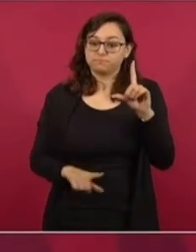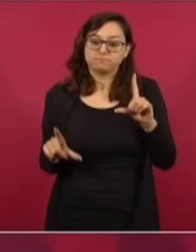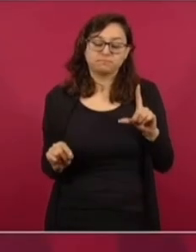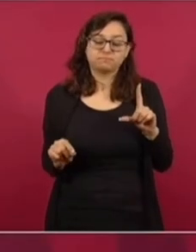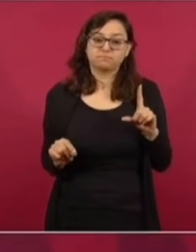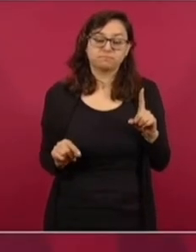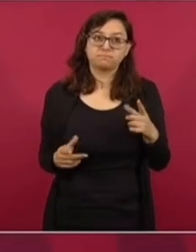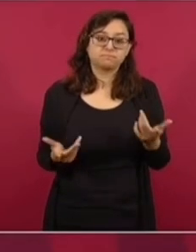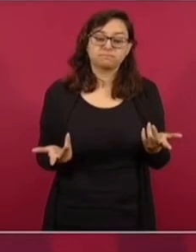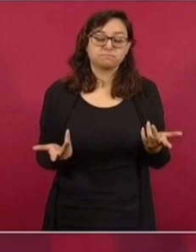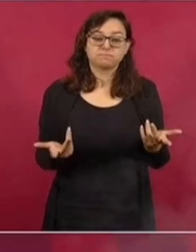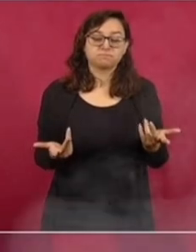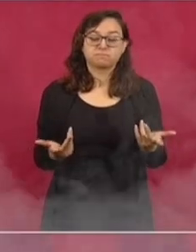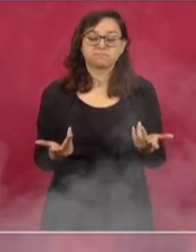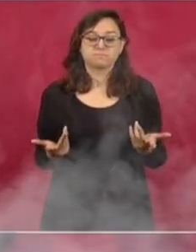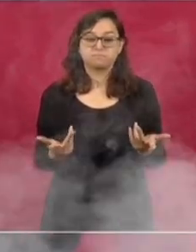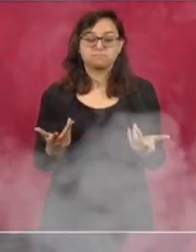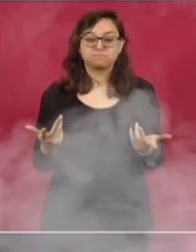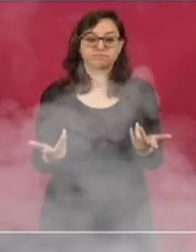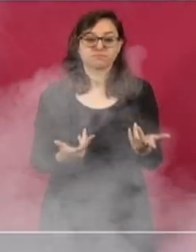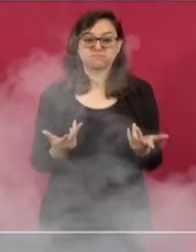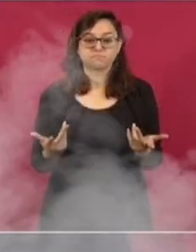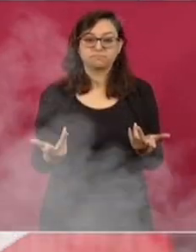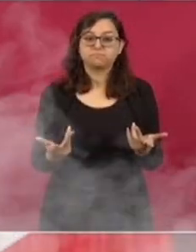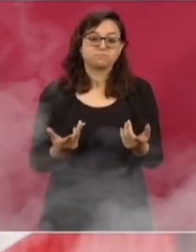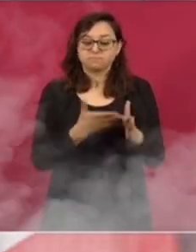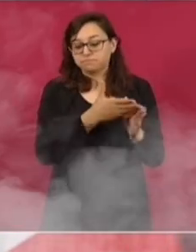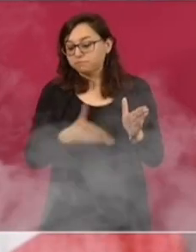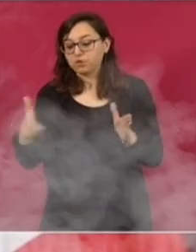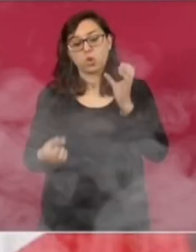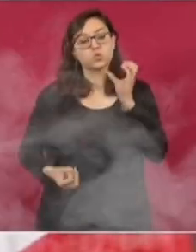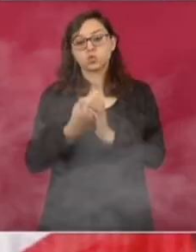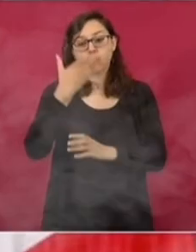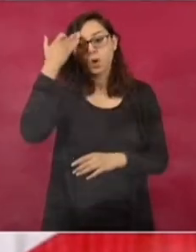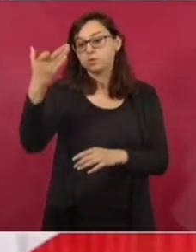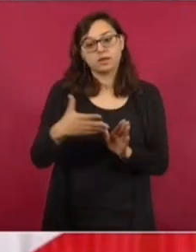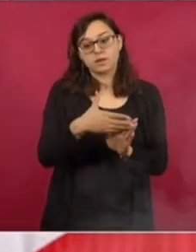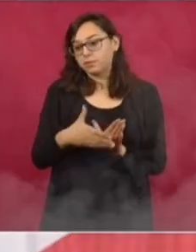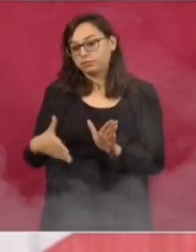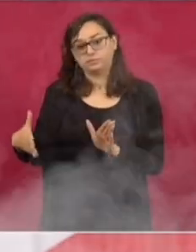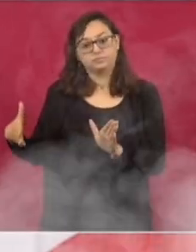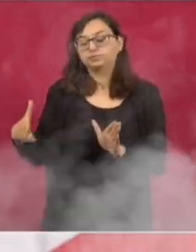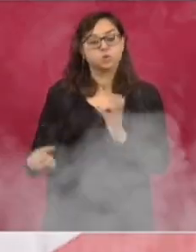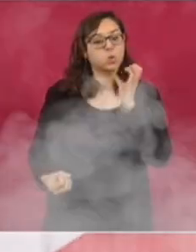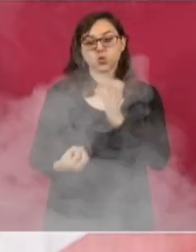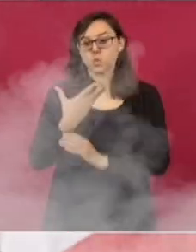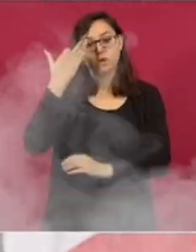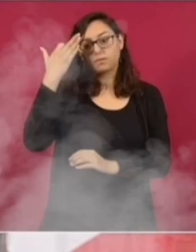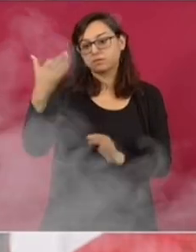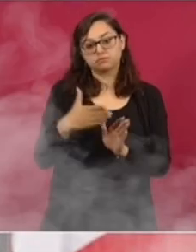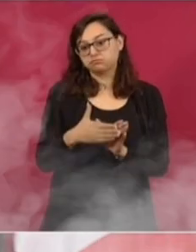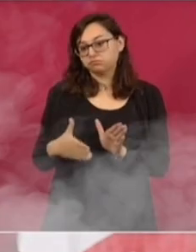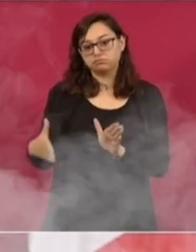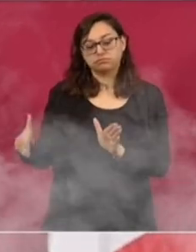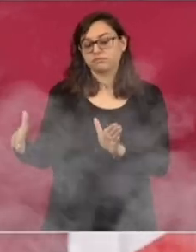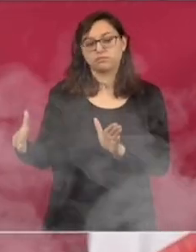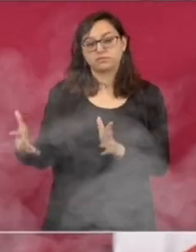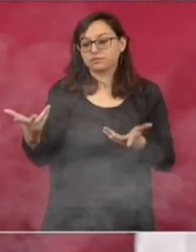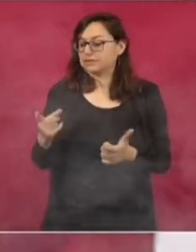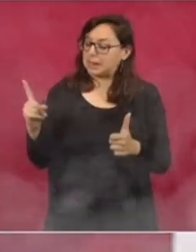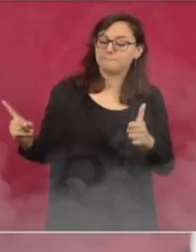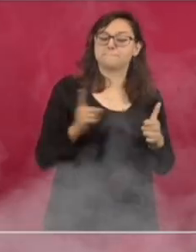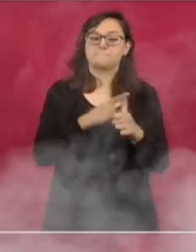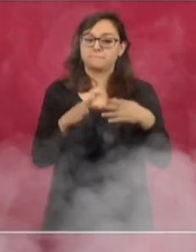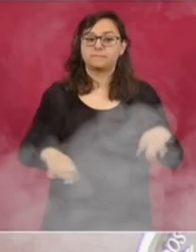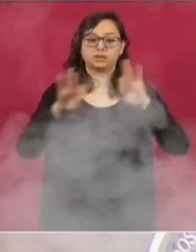Nosotros, pues, estamos inaugurando una etapa democrática nueva, en donde es el